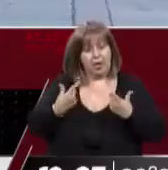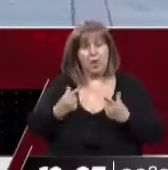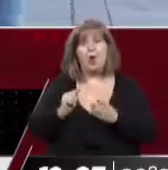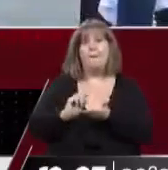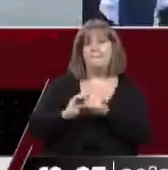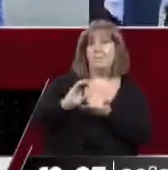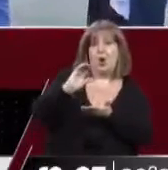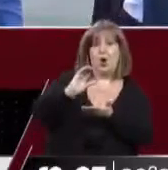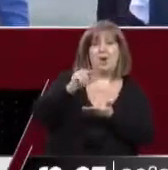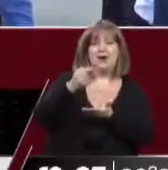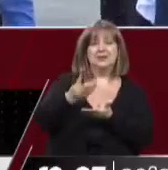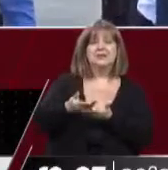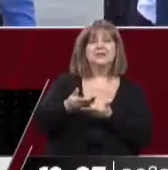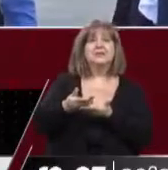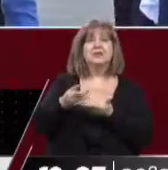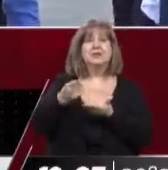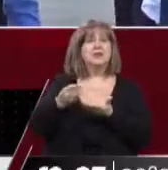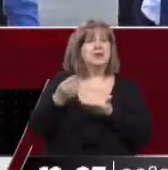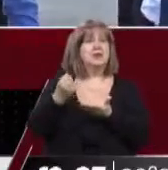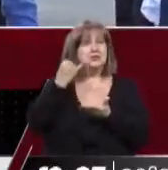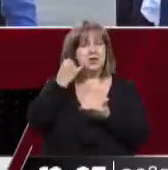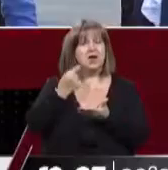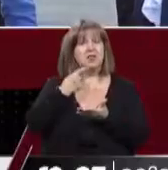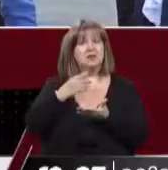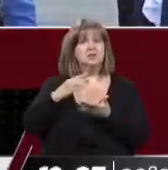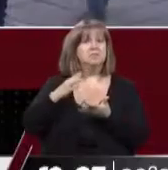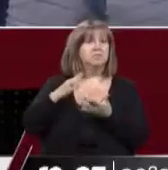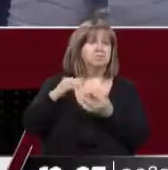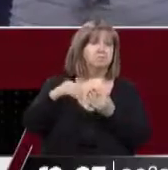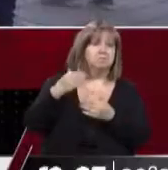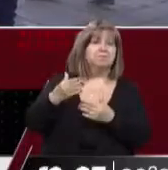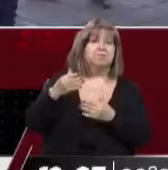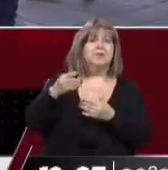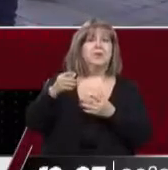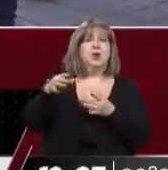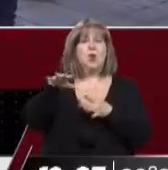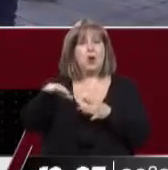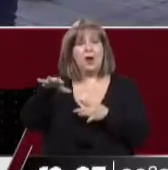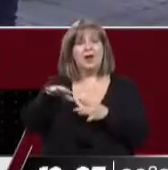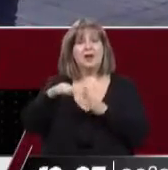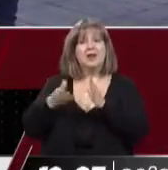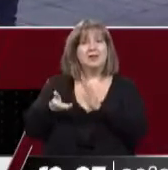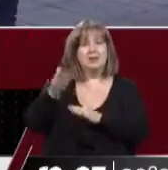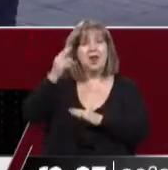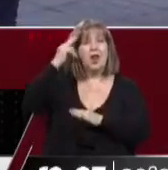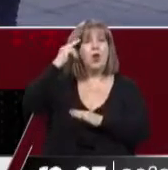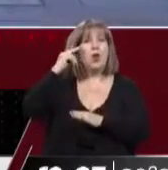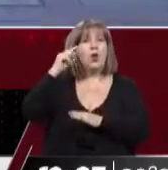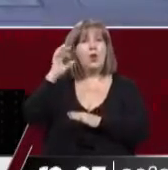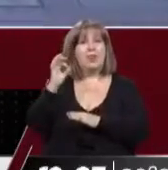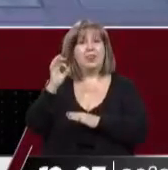salariales, que involucra promedio para todos los sectores del Estado un 90% de